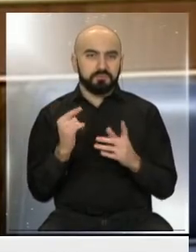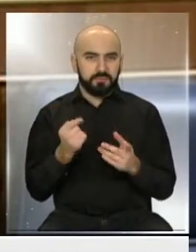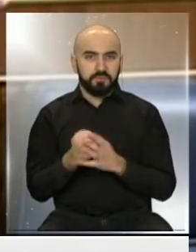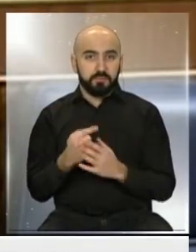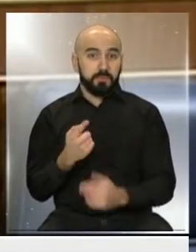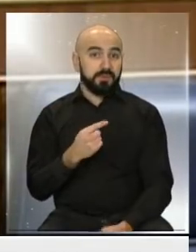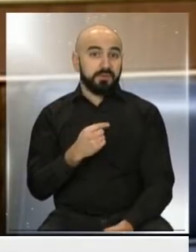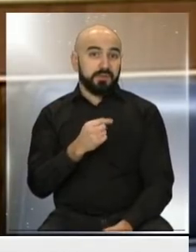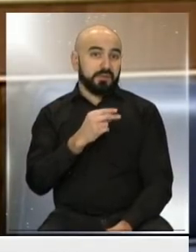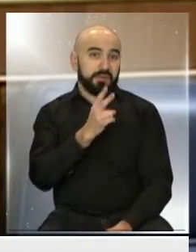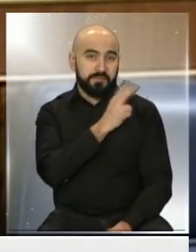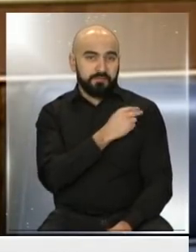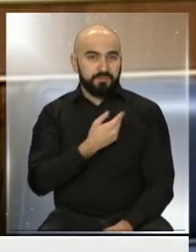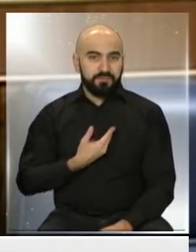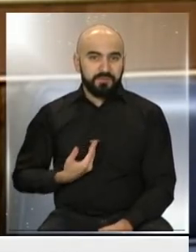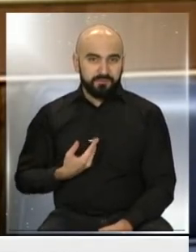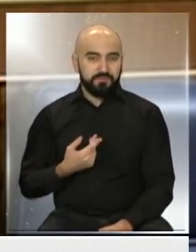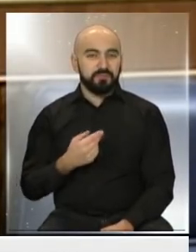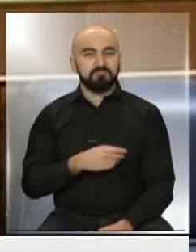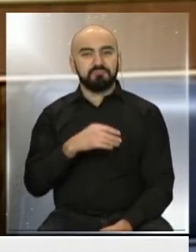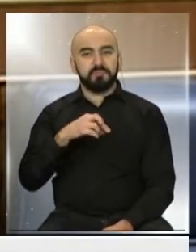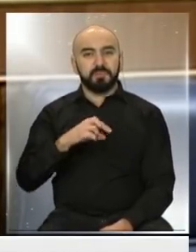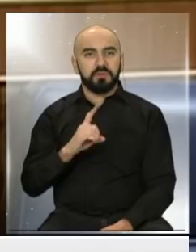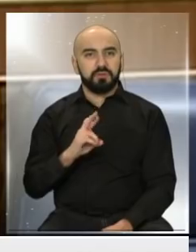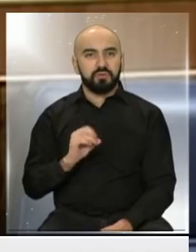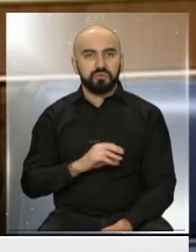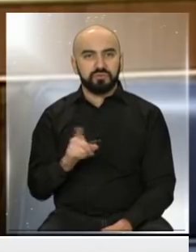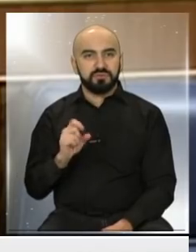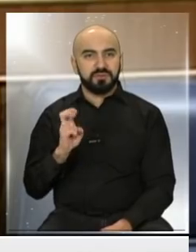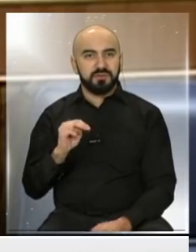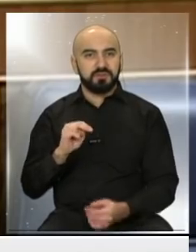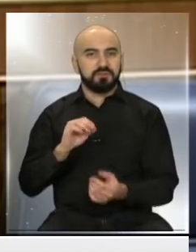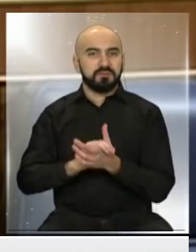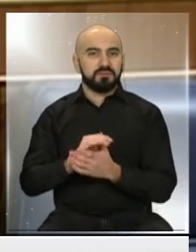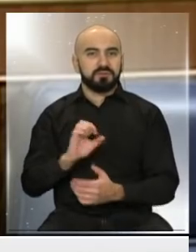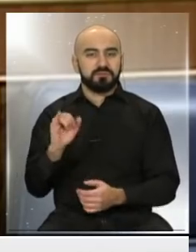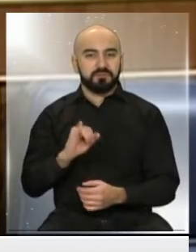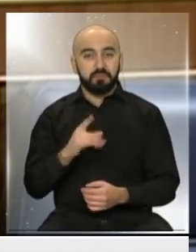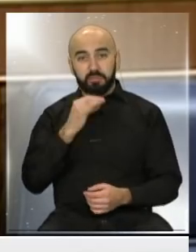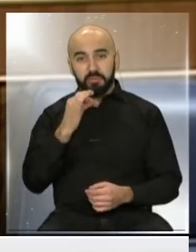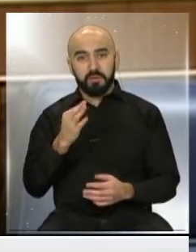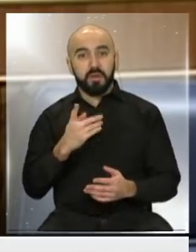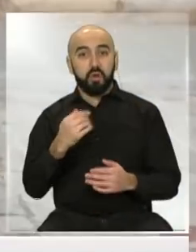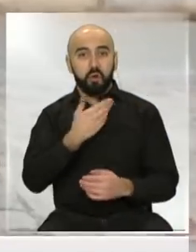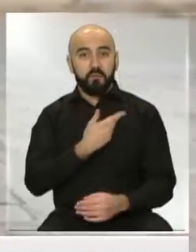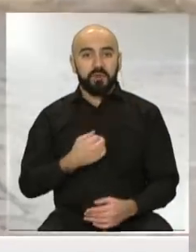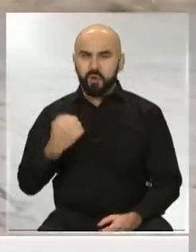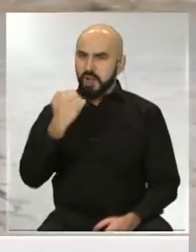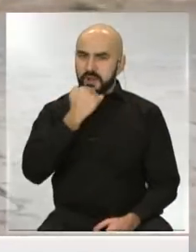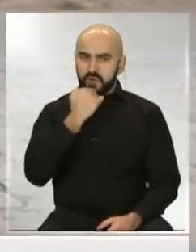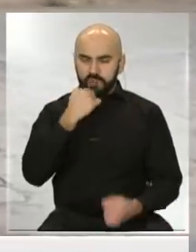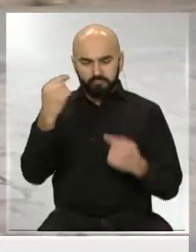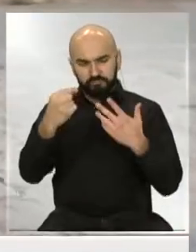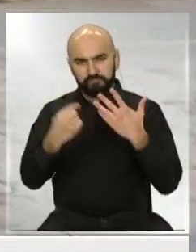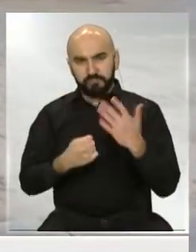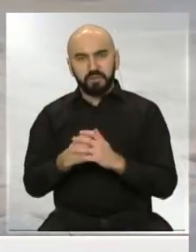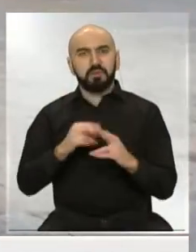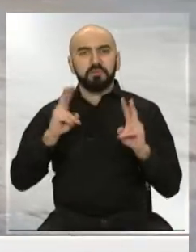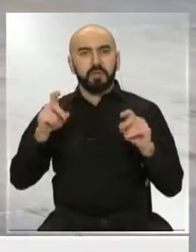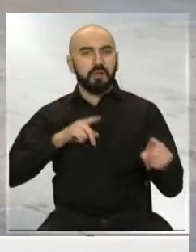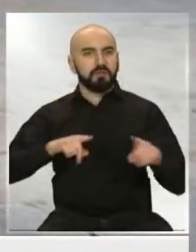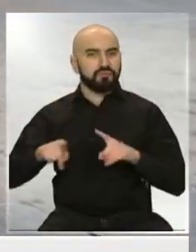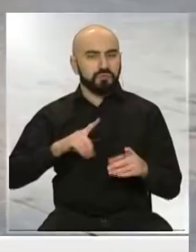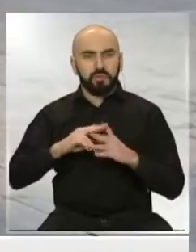Pedro Sánchez, reconoció esta mañana que el gobierno ha cometido errores en la gestión de la crisis del coronavirus, aunque también